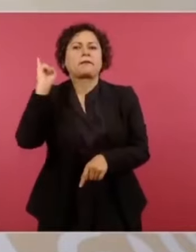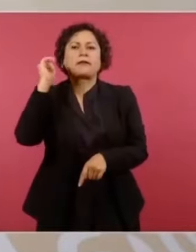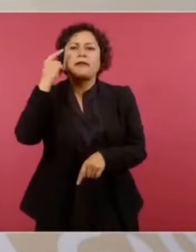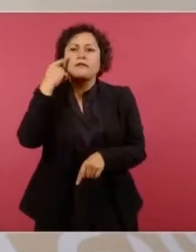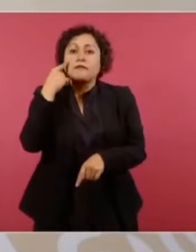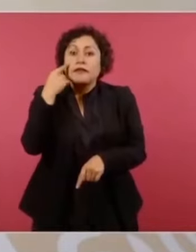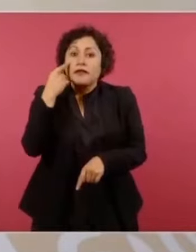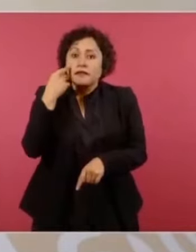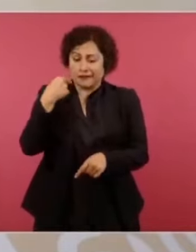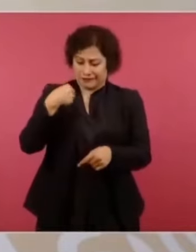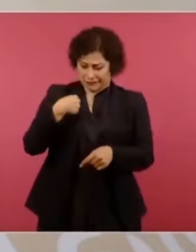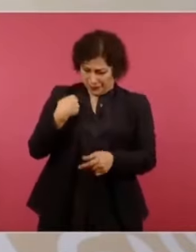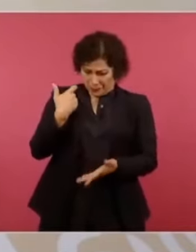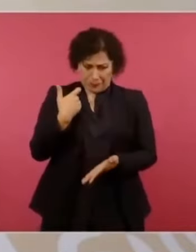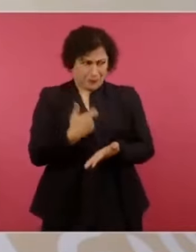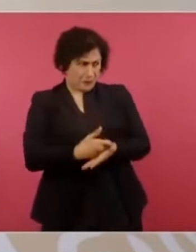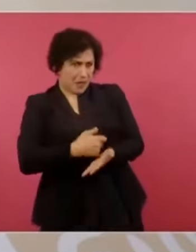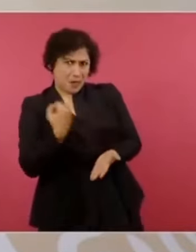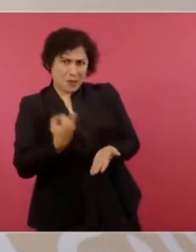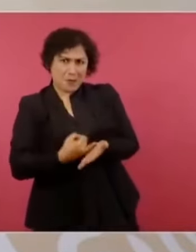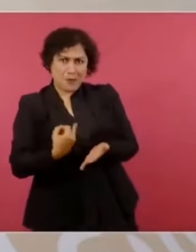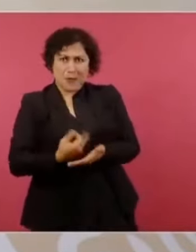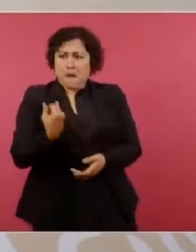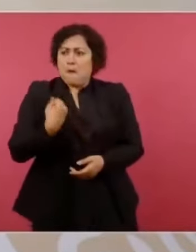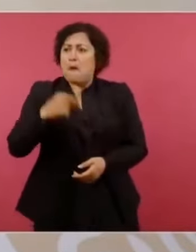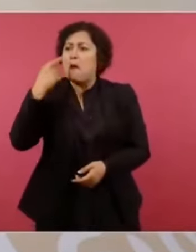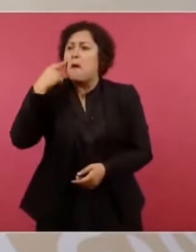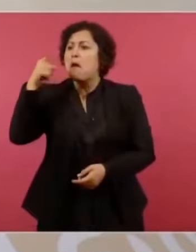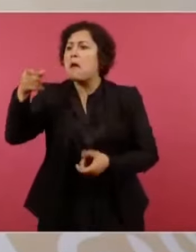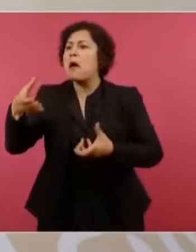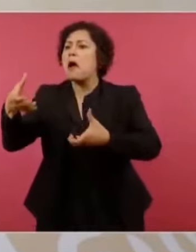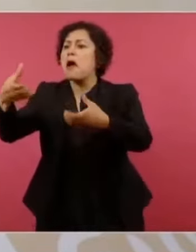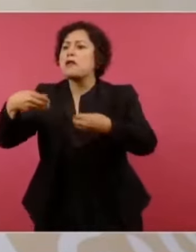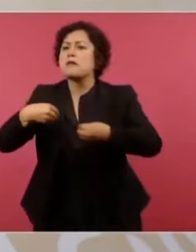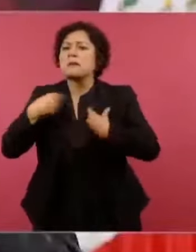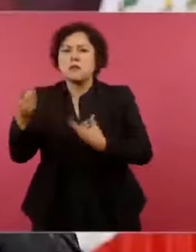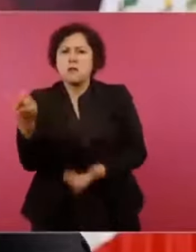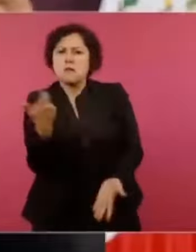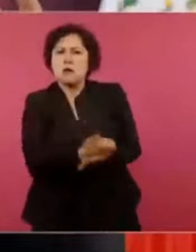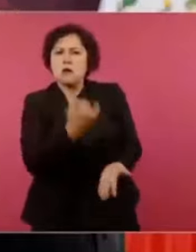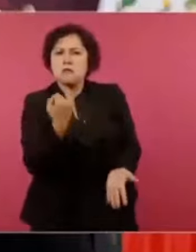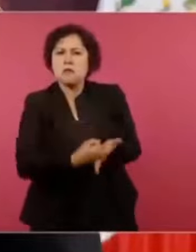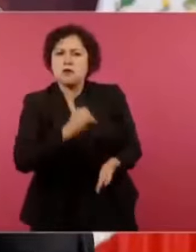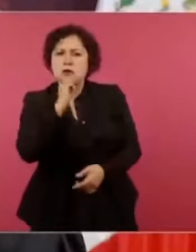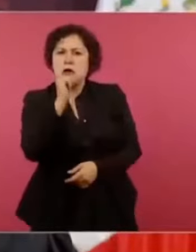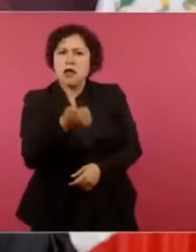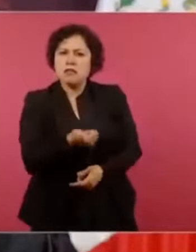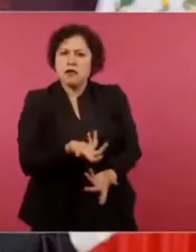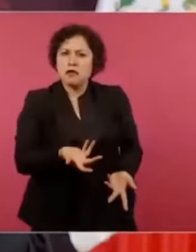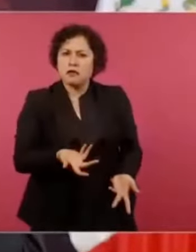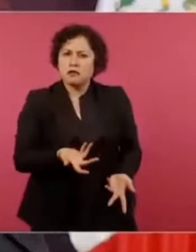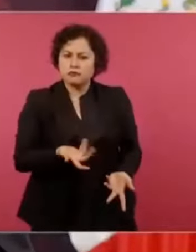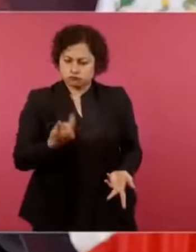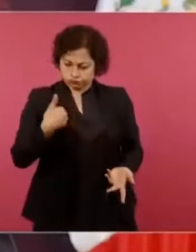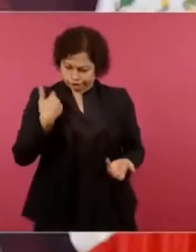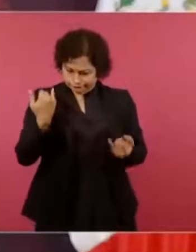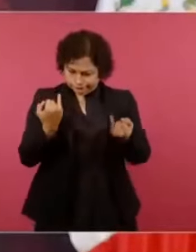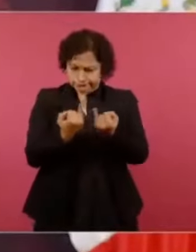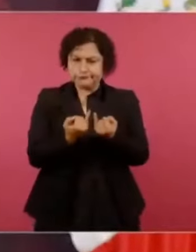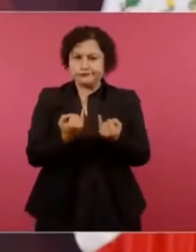impuestos. Entonces, ese era el problema, como si eso